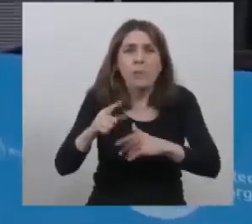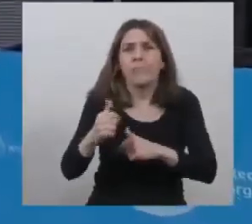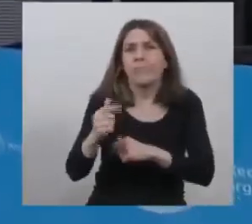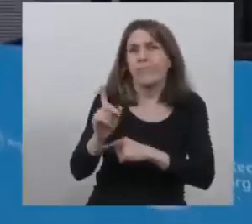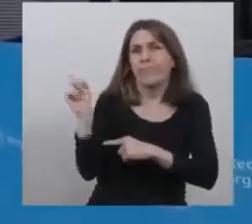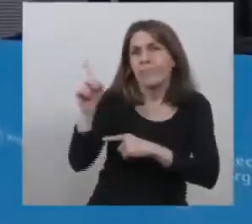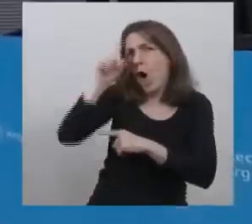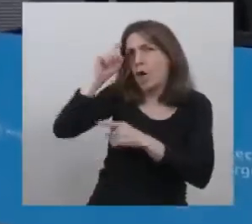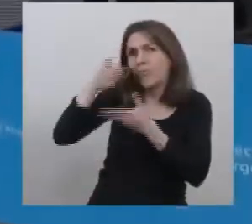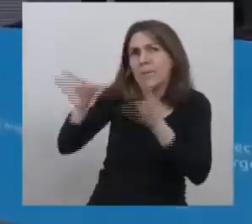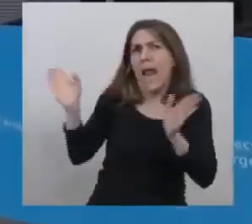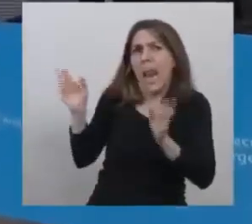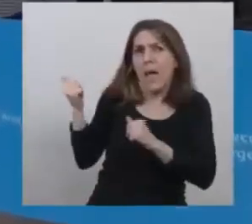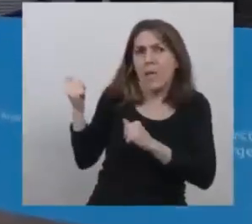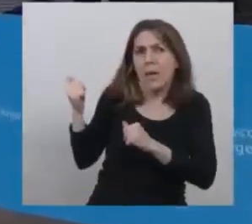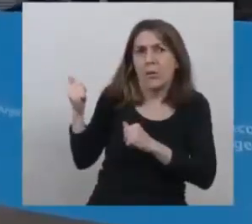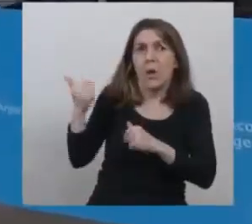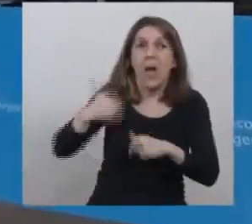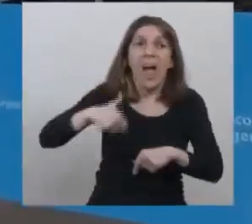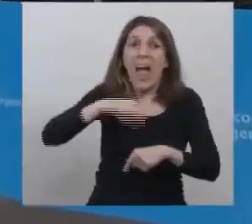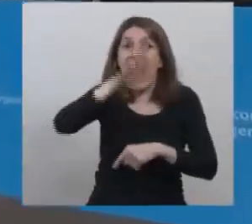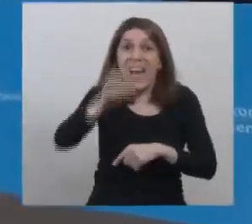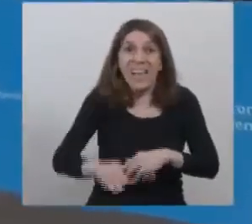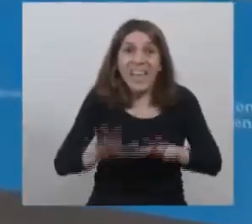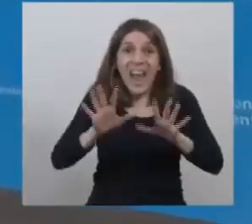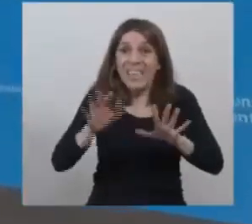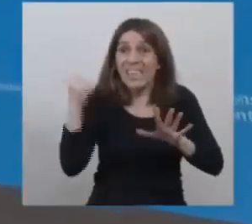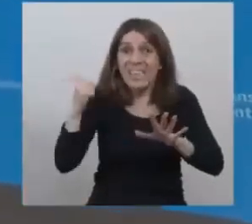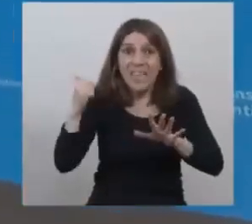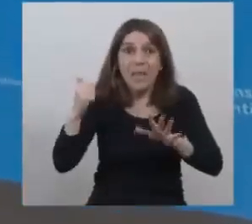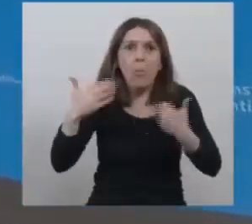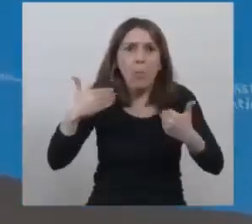esa Argentina la podemos construir